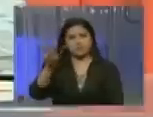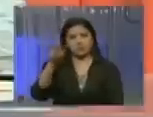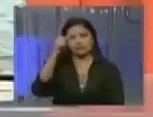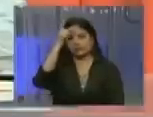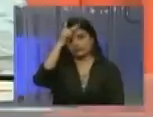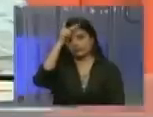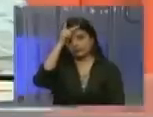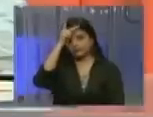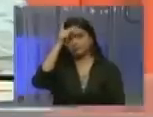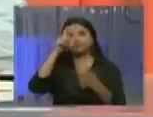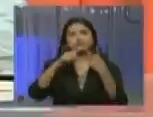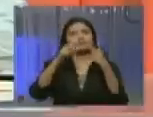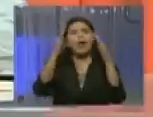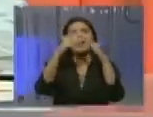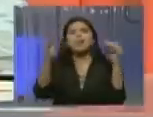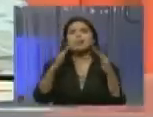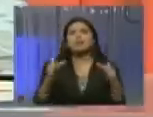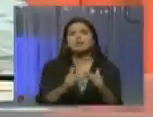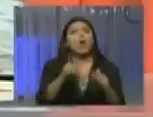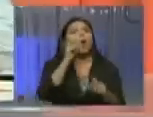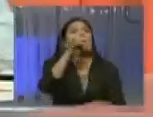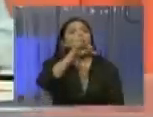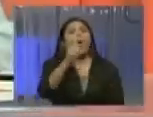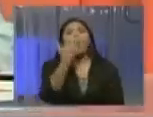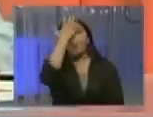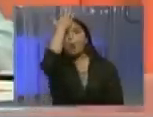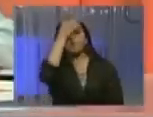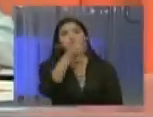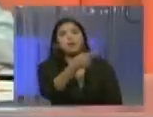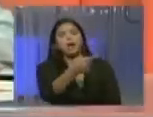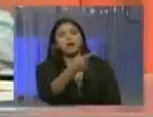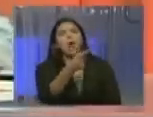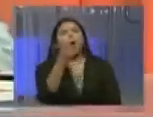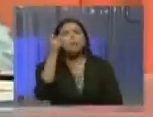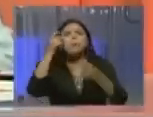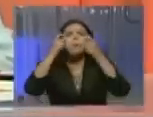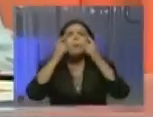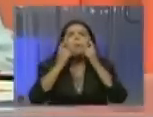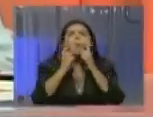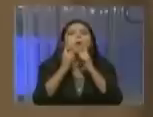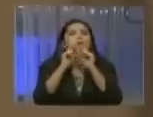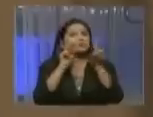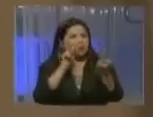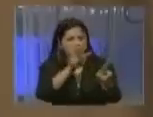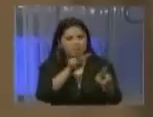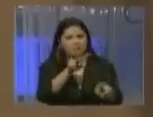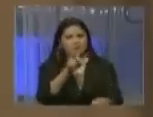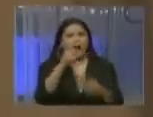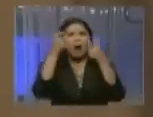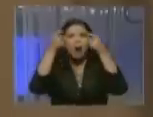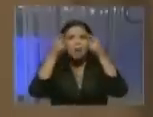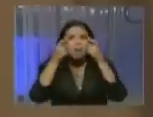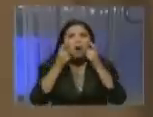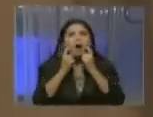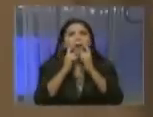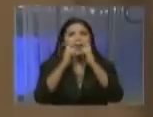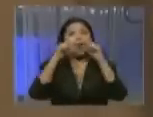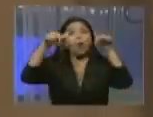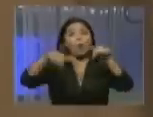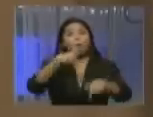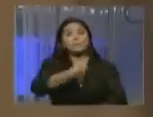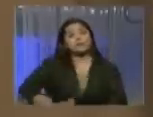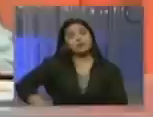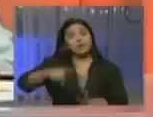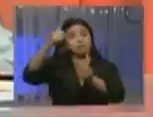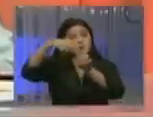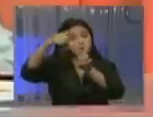De Libia, aquí está, mira, Jordán Rodríguez, ese muchacho barbúo que ustedes ven ahí, que hoy es presidente de